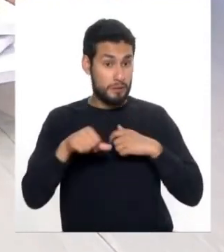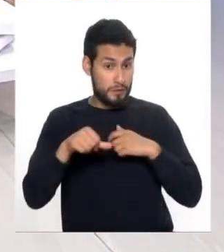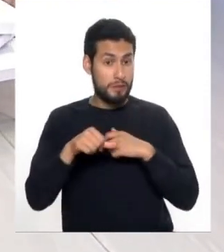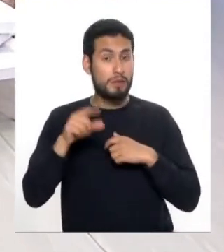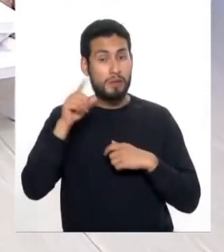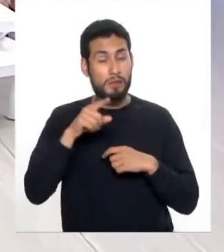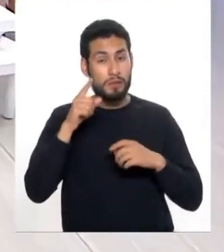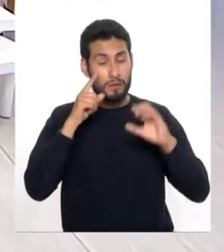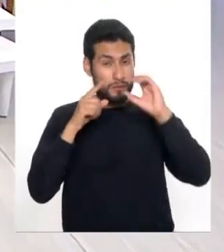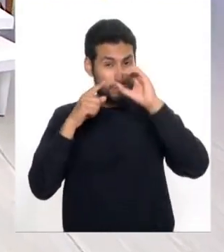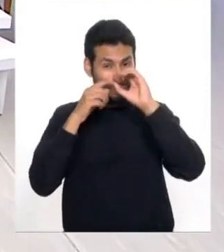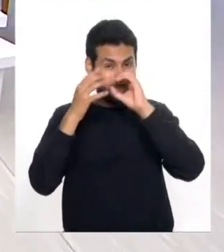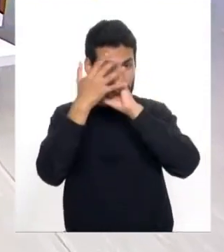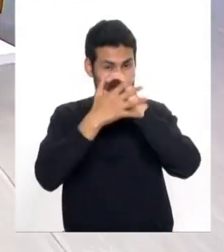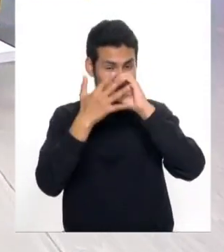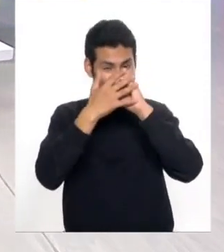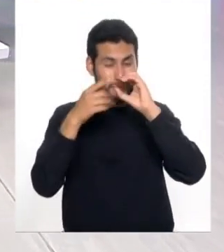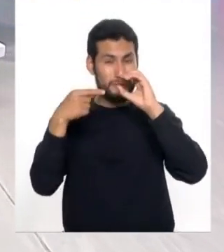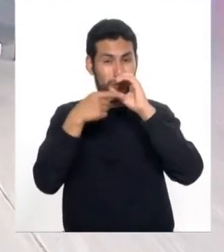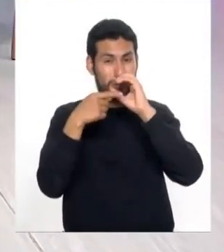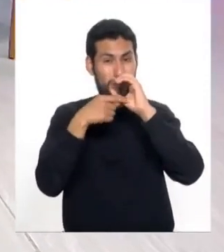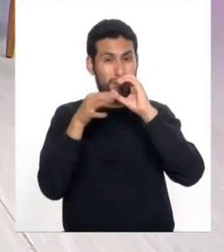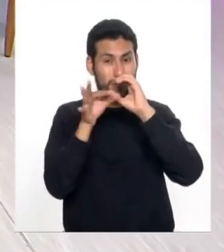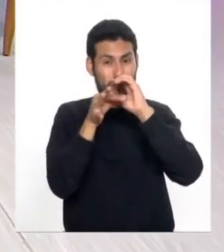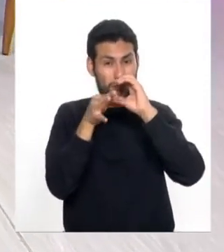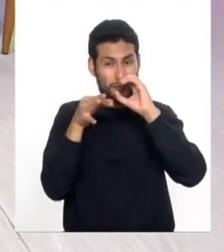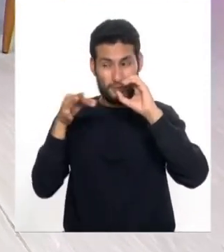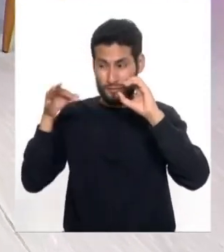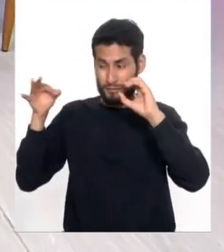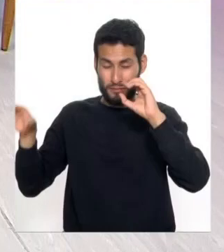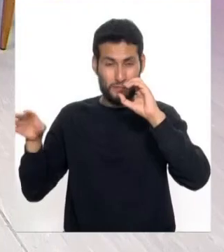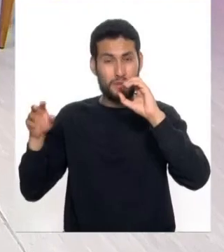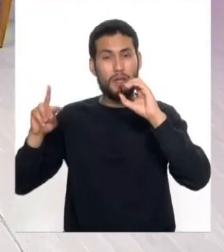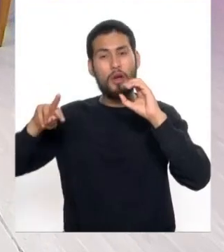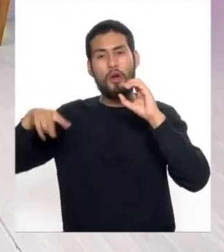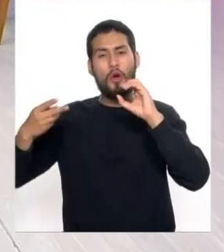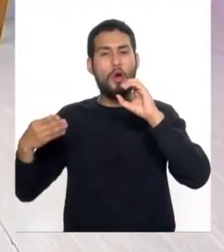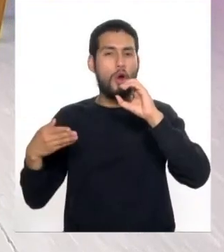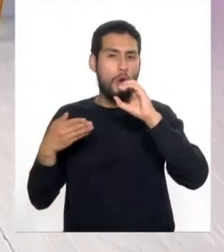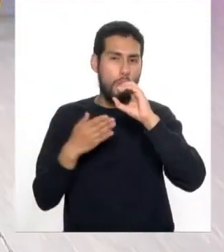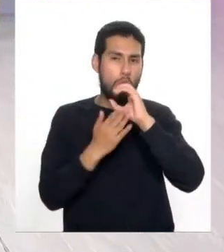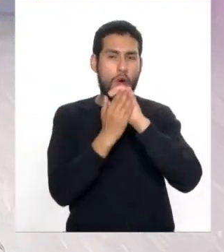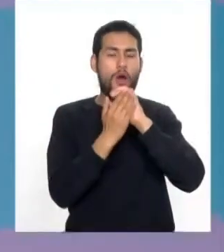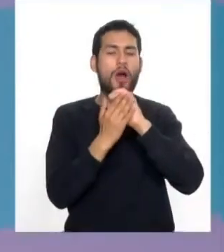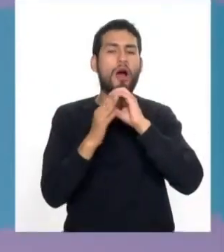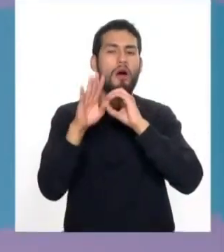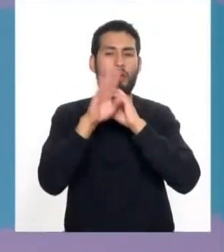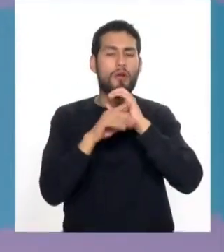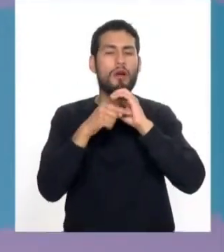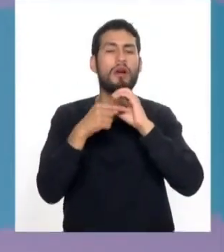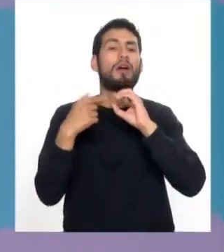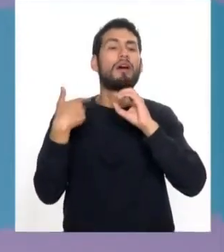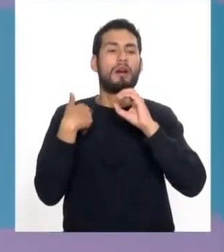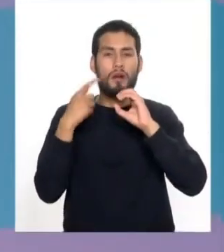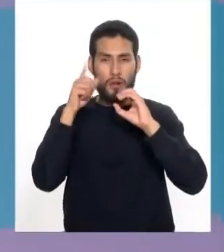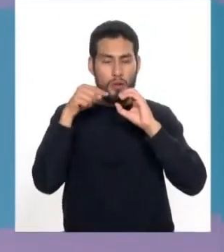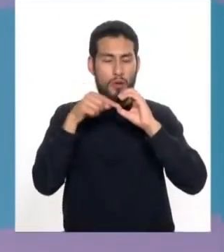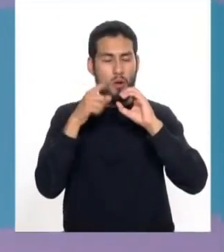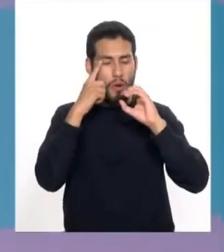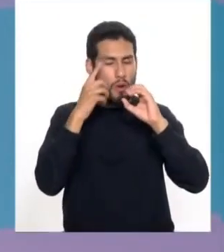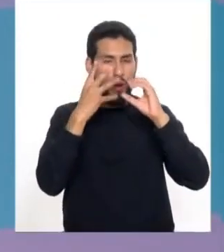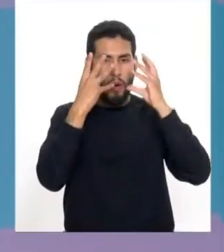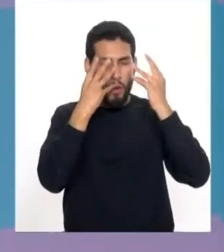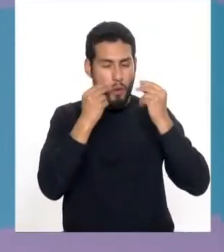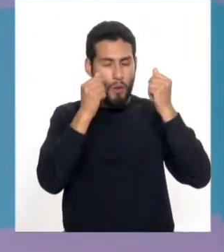reemplazar ese cristalino malogrado, digamos, por un lente intraocular, y se tiene que estimular la visión de ese ojo,